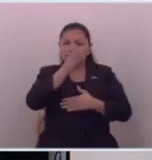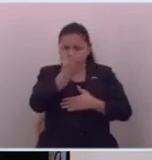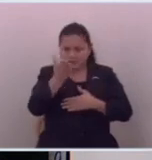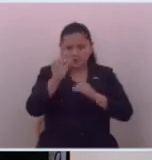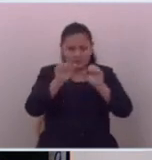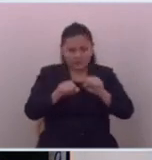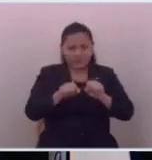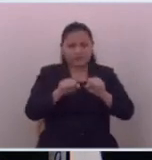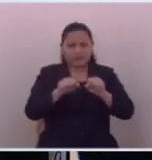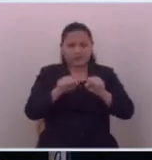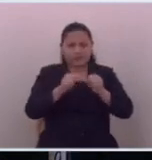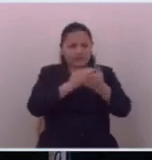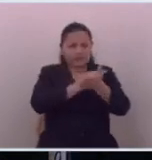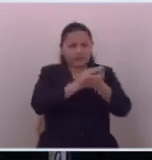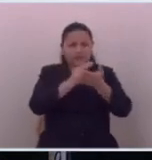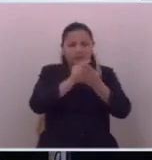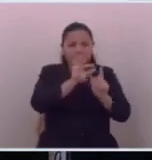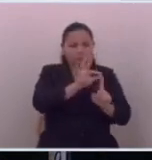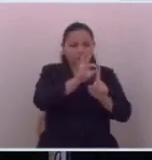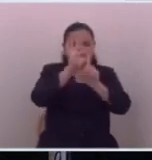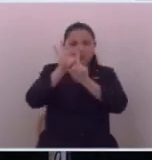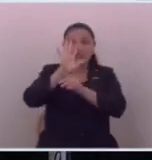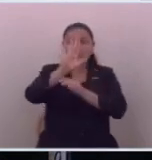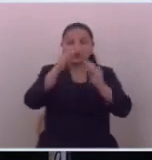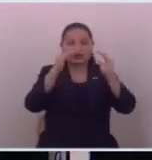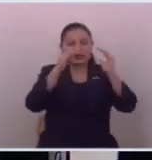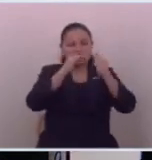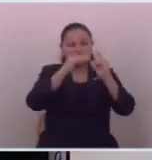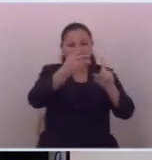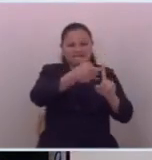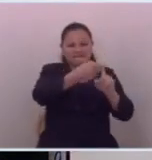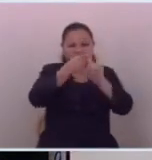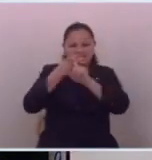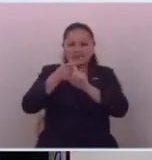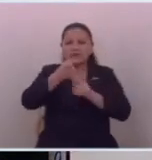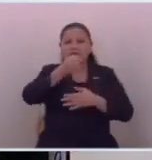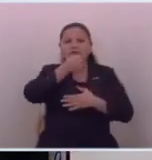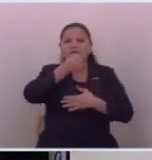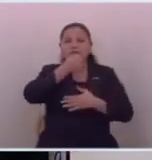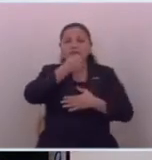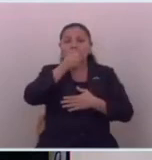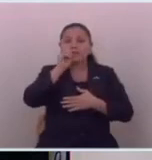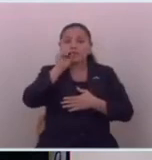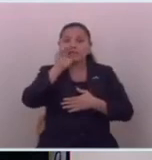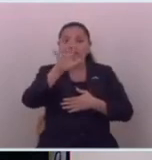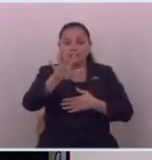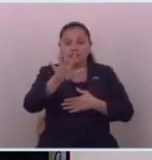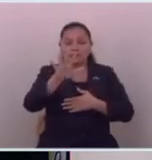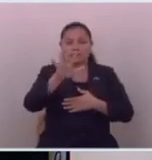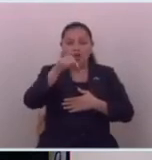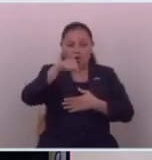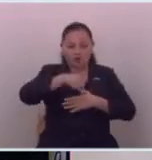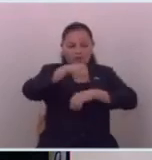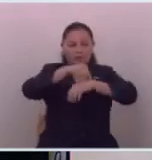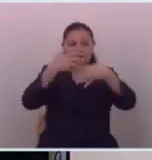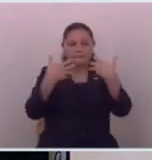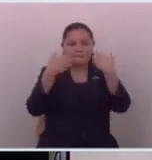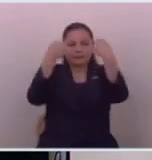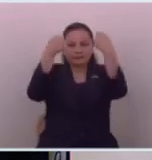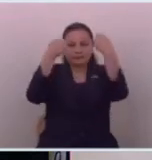que lo han ido a sacar de su casa por una noticia que vio y está preso